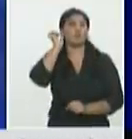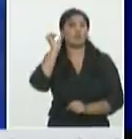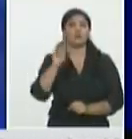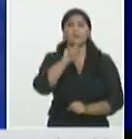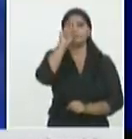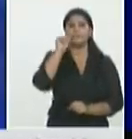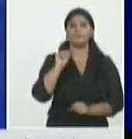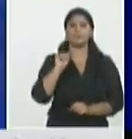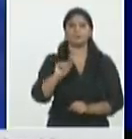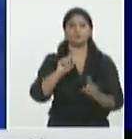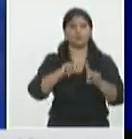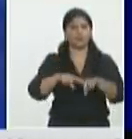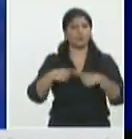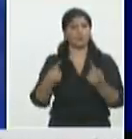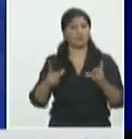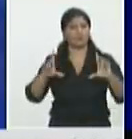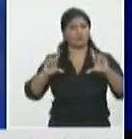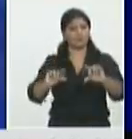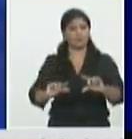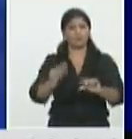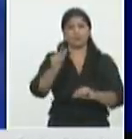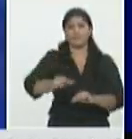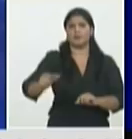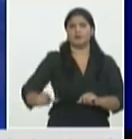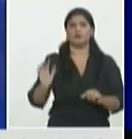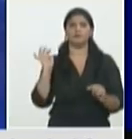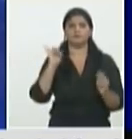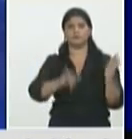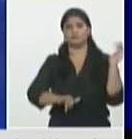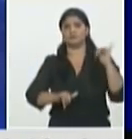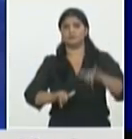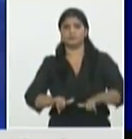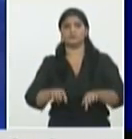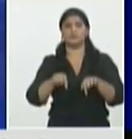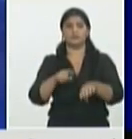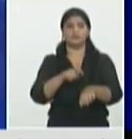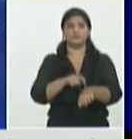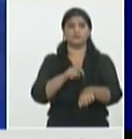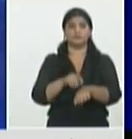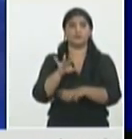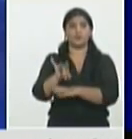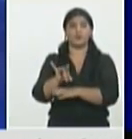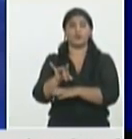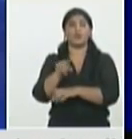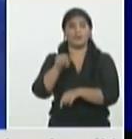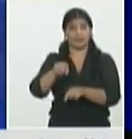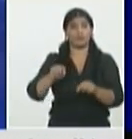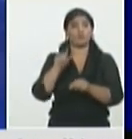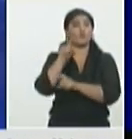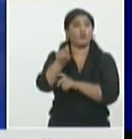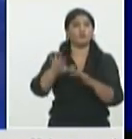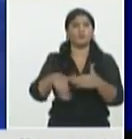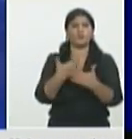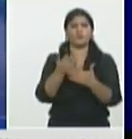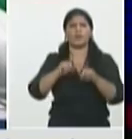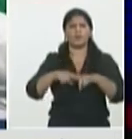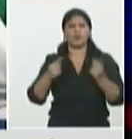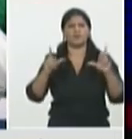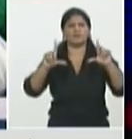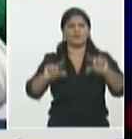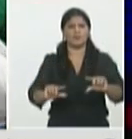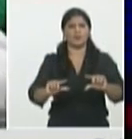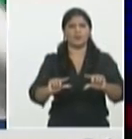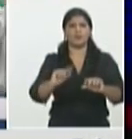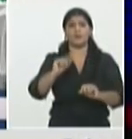bajado doctor la cifra de casos importados en los últimos días? Bueno realmente la cifra fue